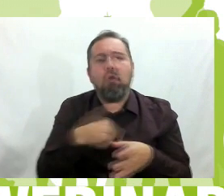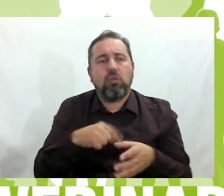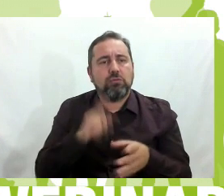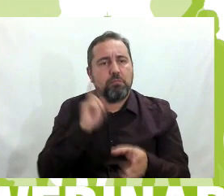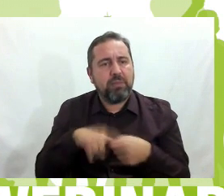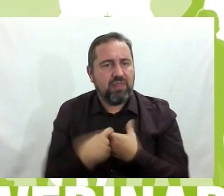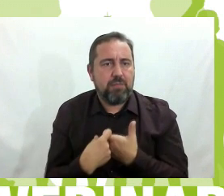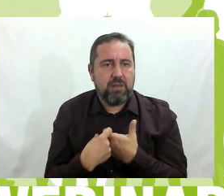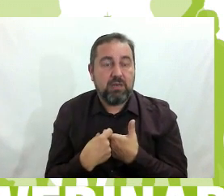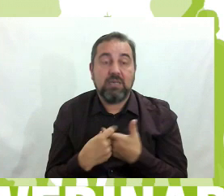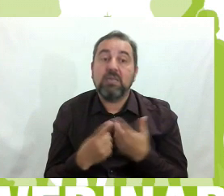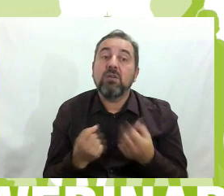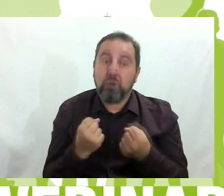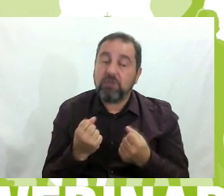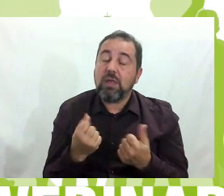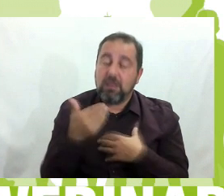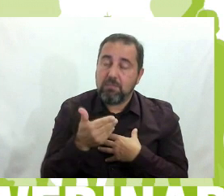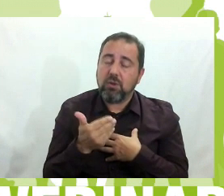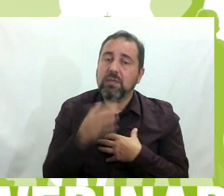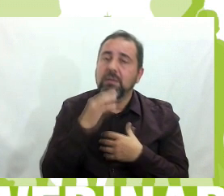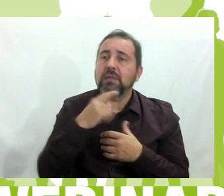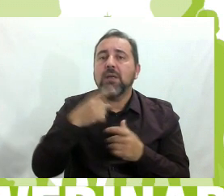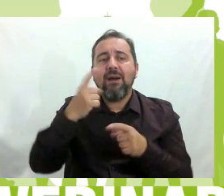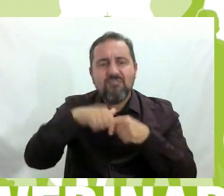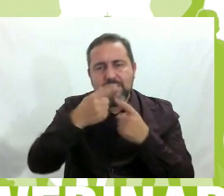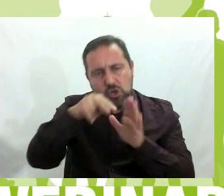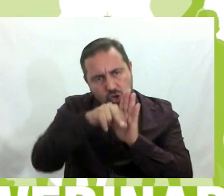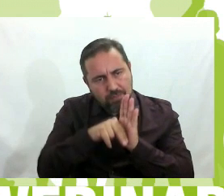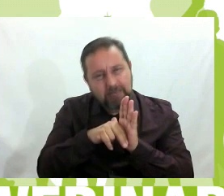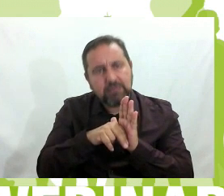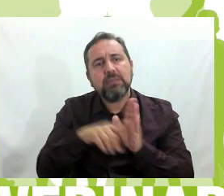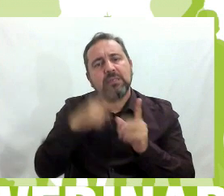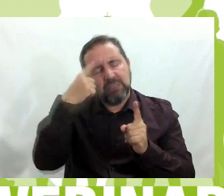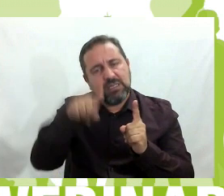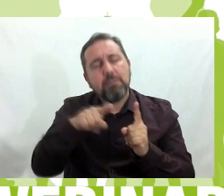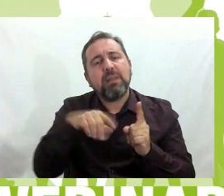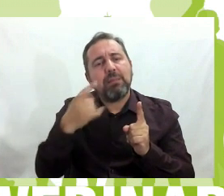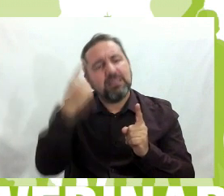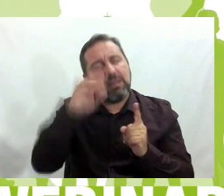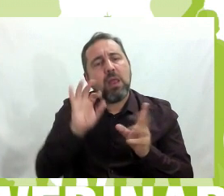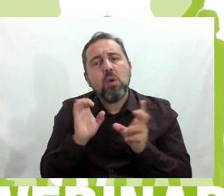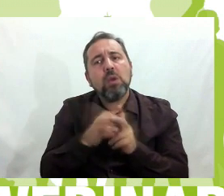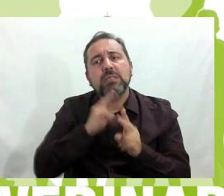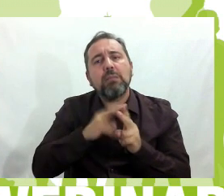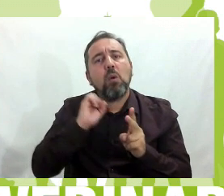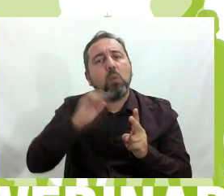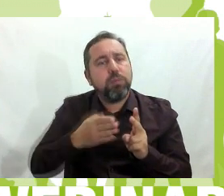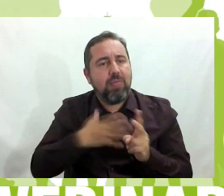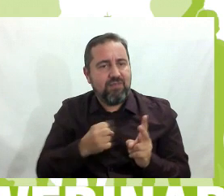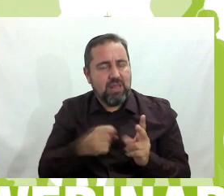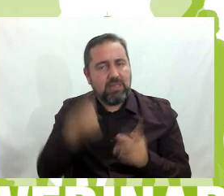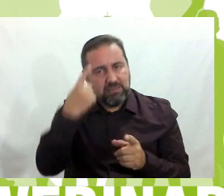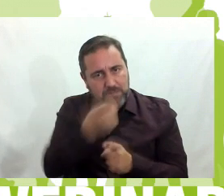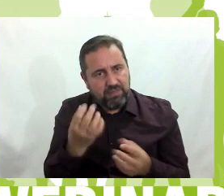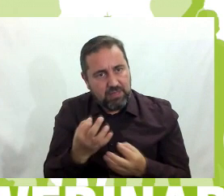Es muy potente que las familias sepan cuál es la norma, que sepan que hay un club de valientes y que el colegio se